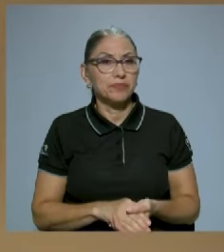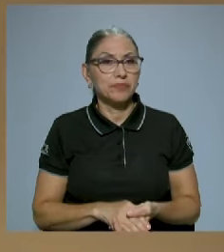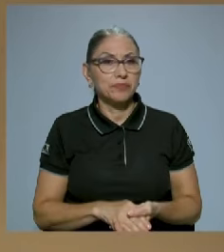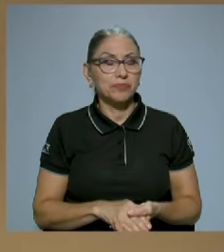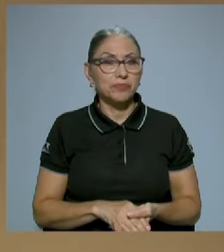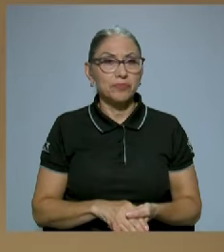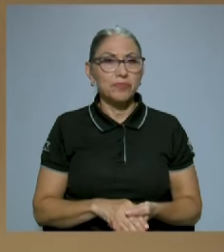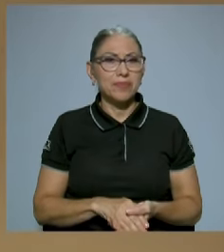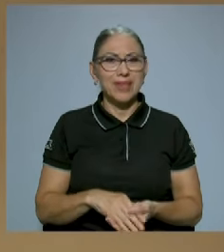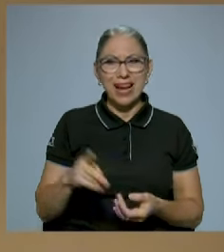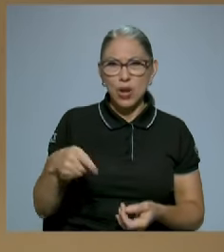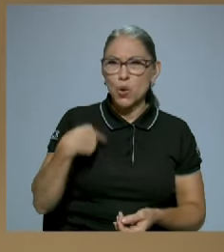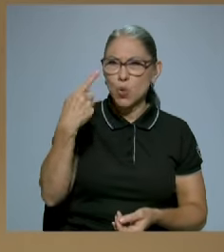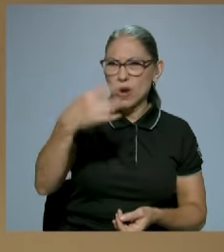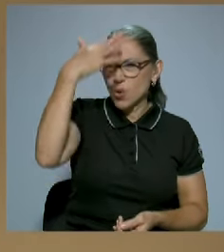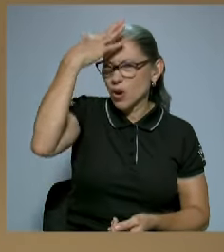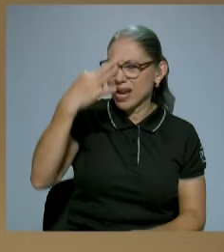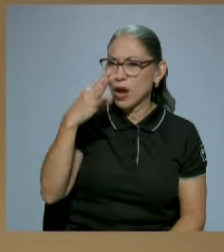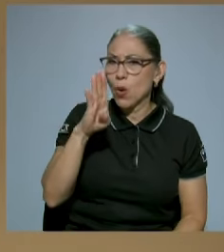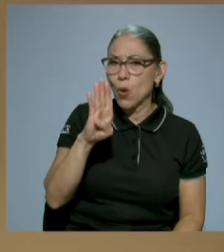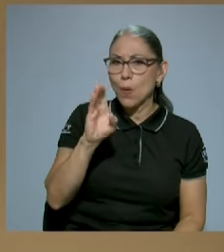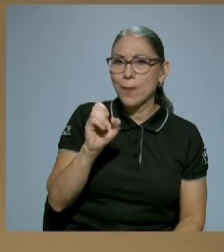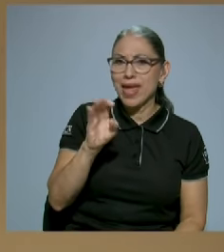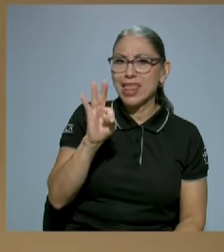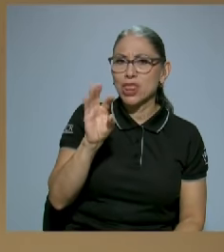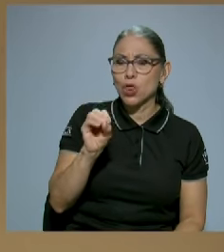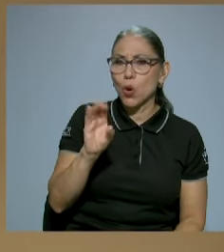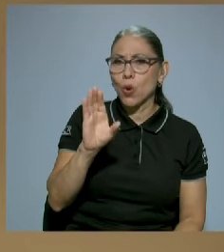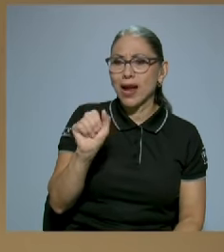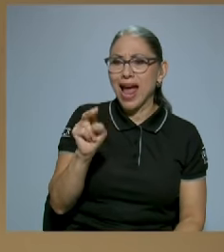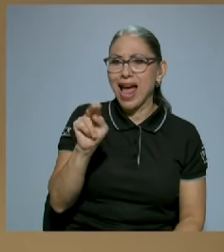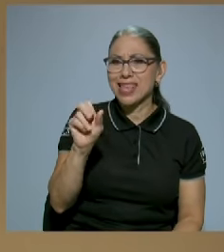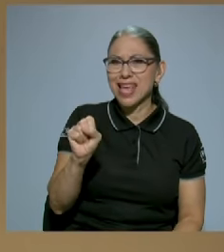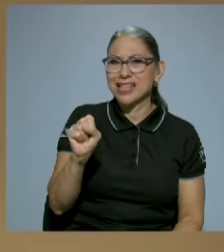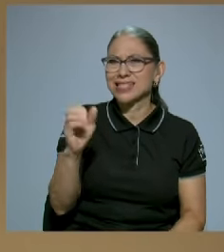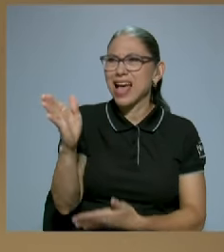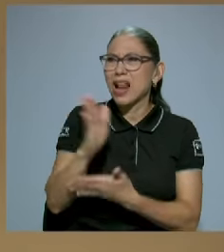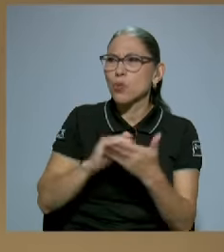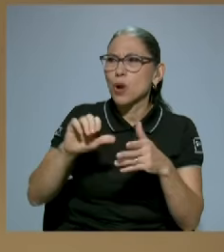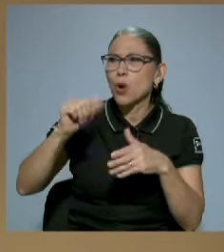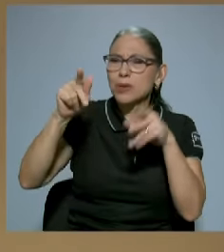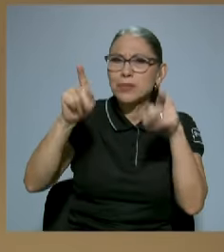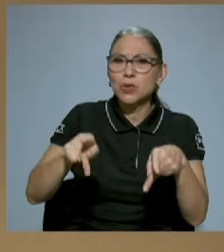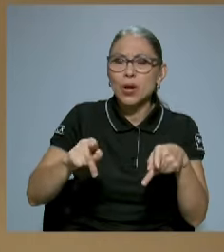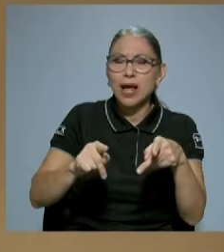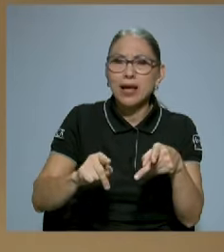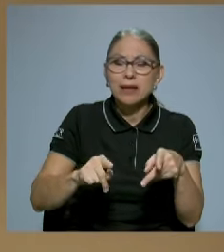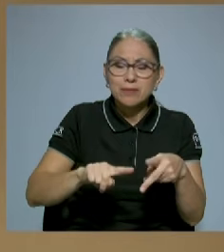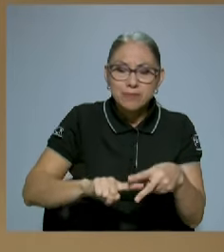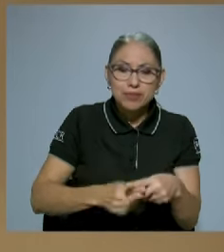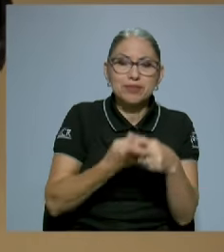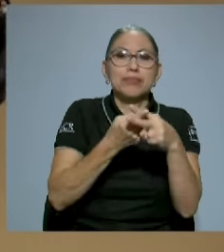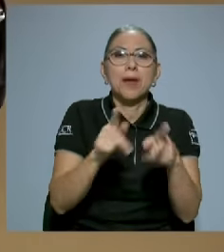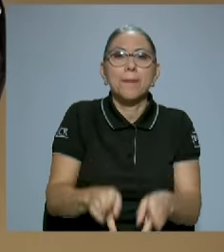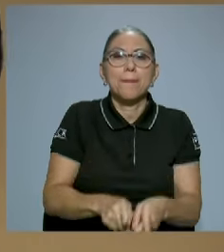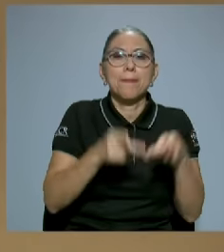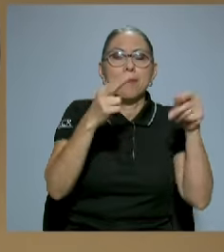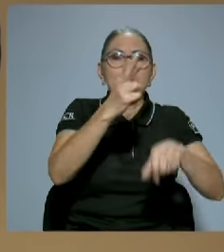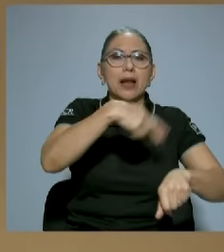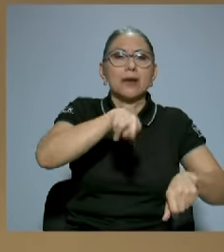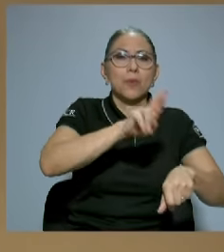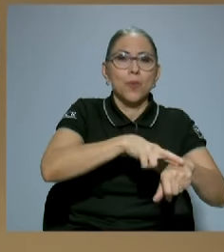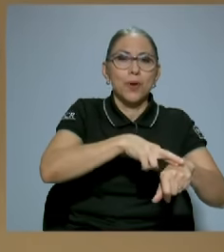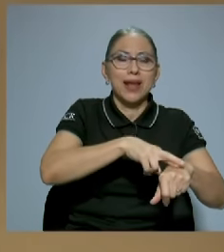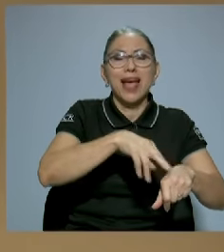creo que Betocañas y alguien más crean la república y eventualmente eso da una pequeña